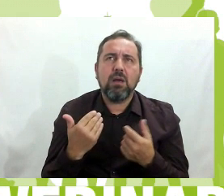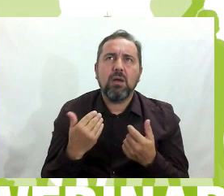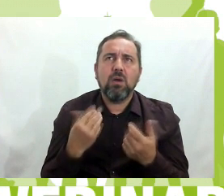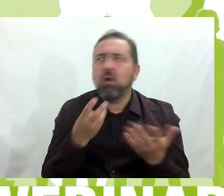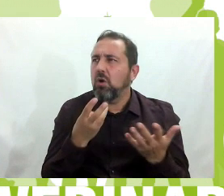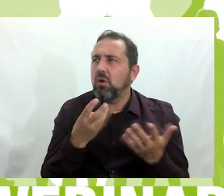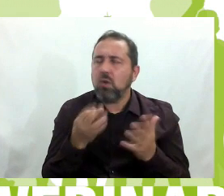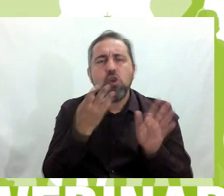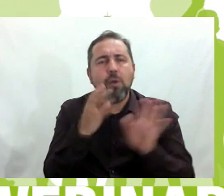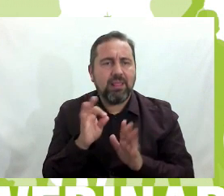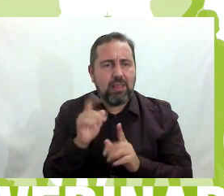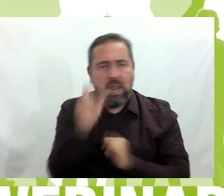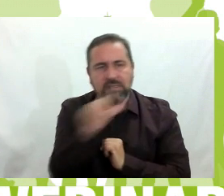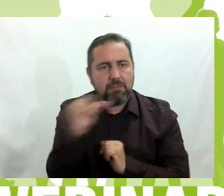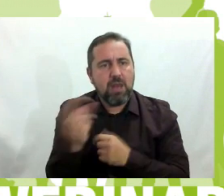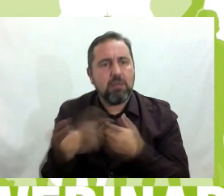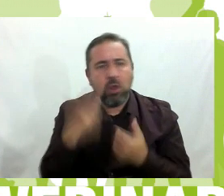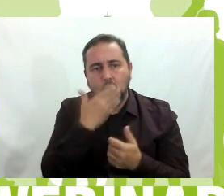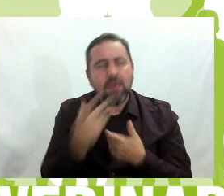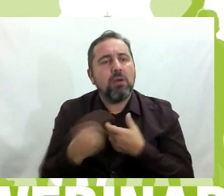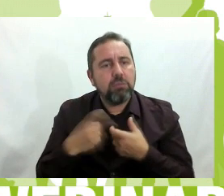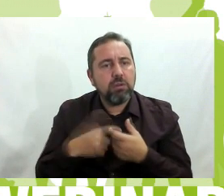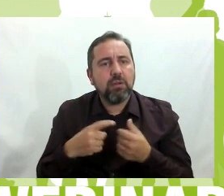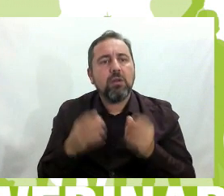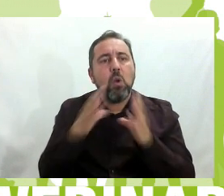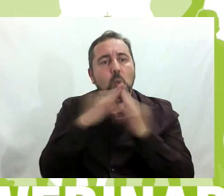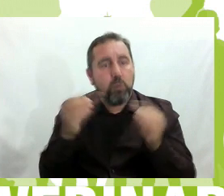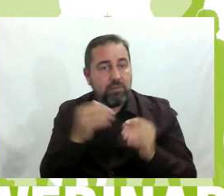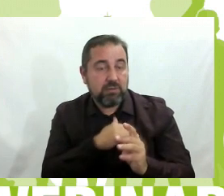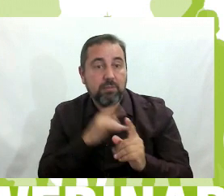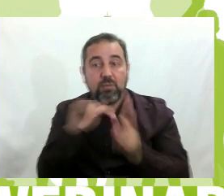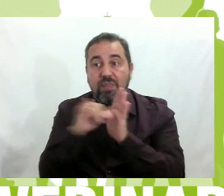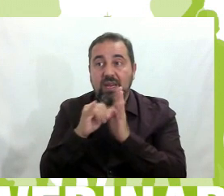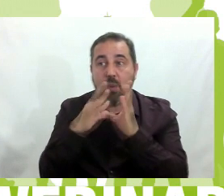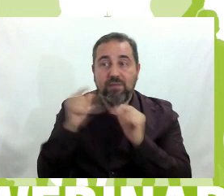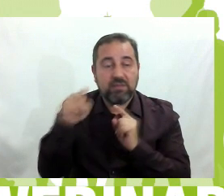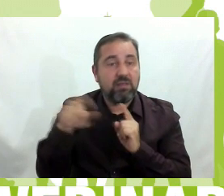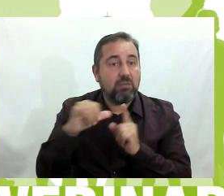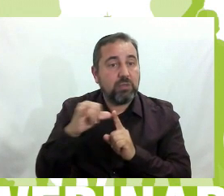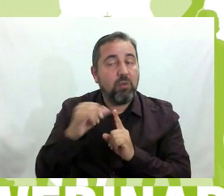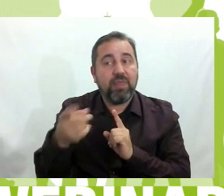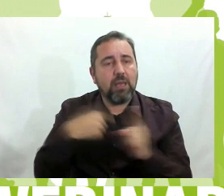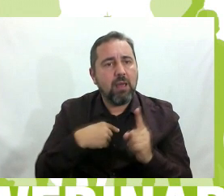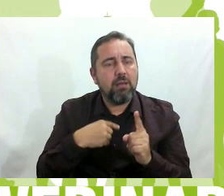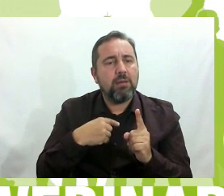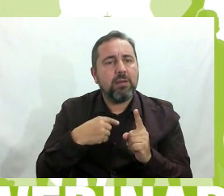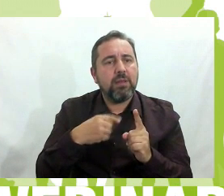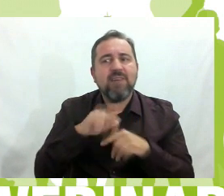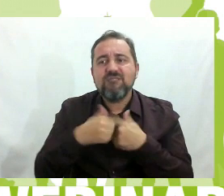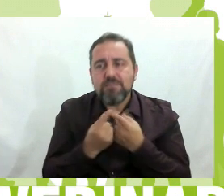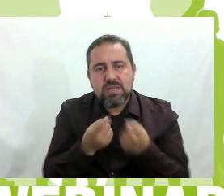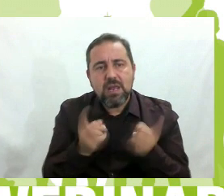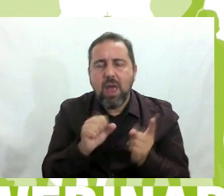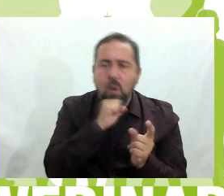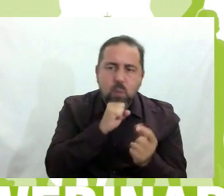personas a la semana en el cole, entre universitarios, porque nuestro cole está muy cerca de la universidad, y familiares,